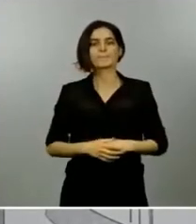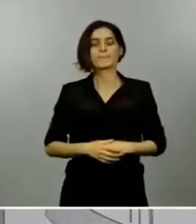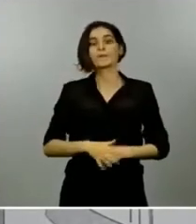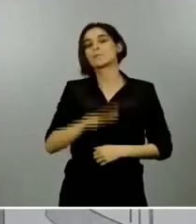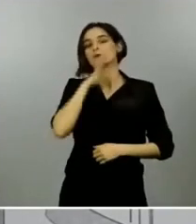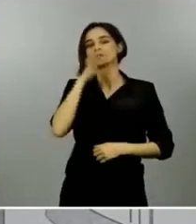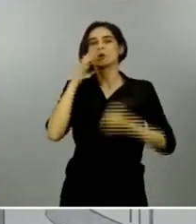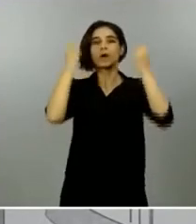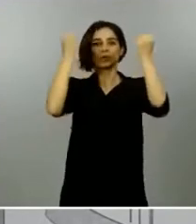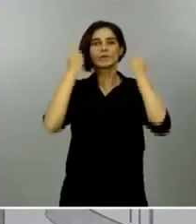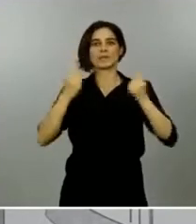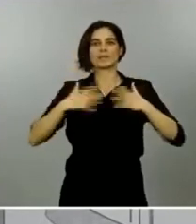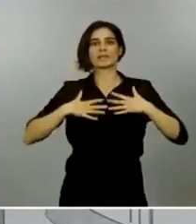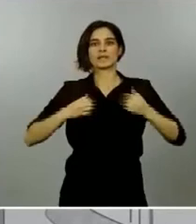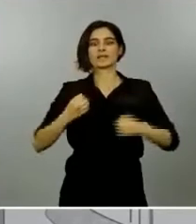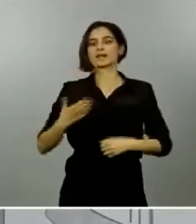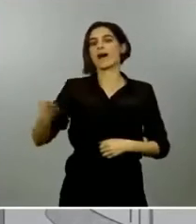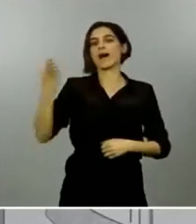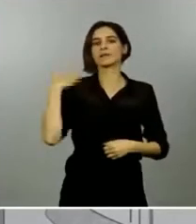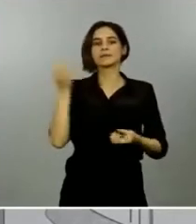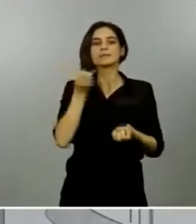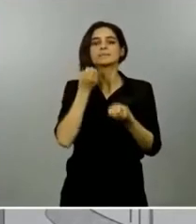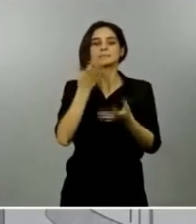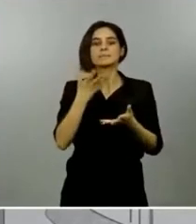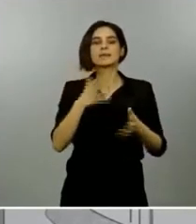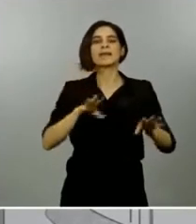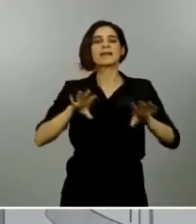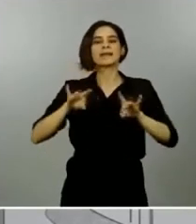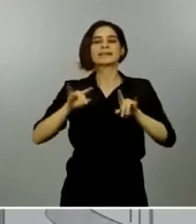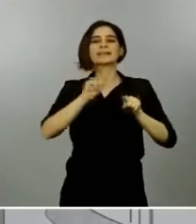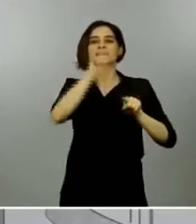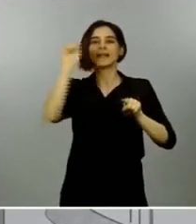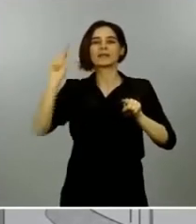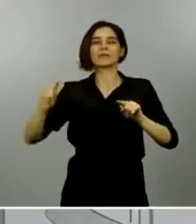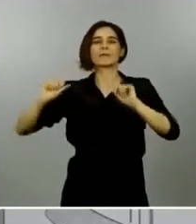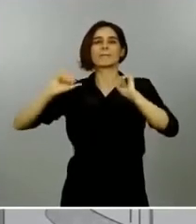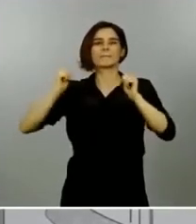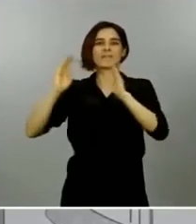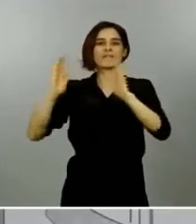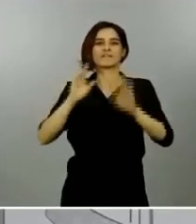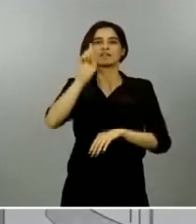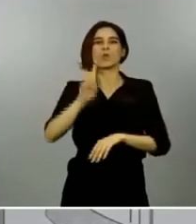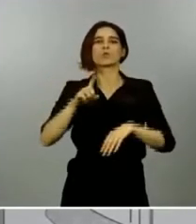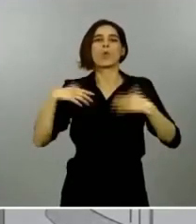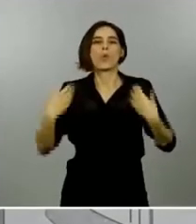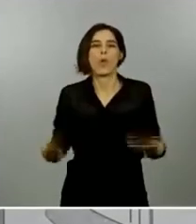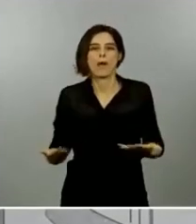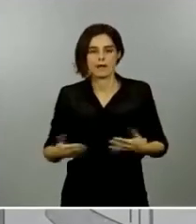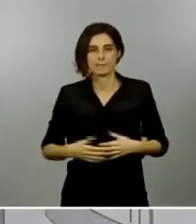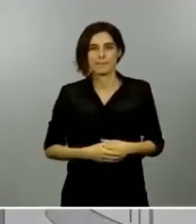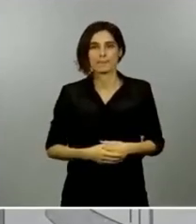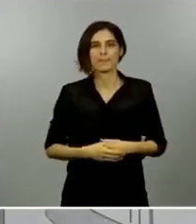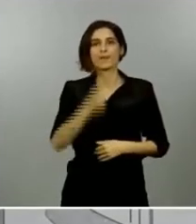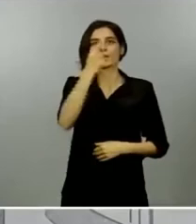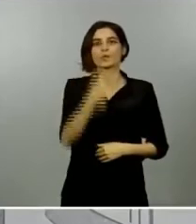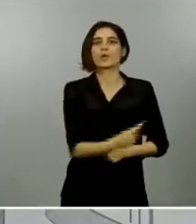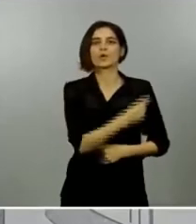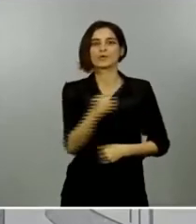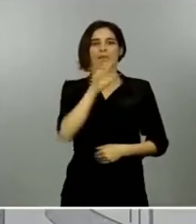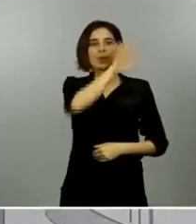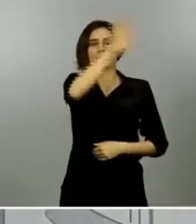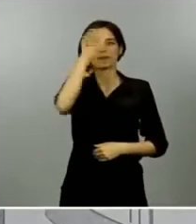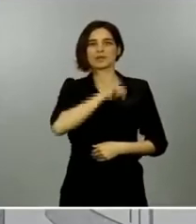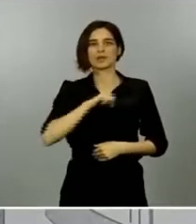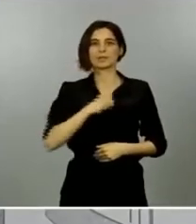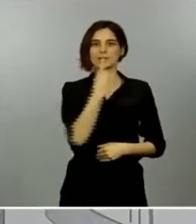público ayer qué territorios han entrado en la fase 1 de la desescalada. En total, hasta 11 comunidades autónomas, además de las ciudades